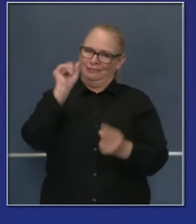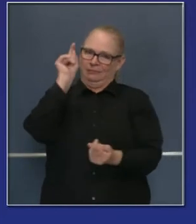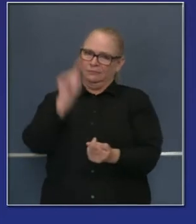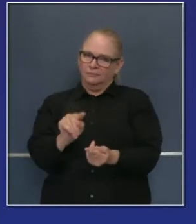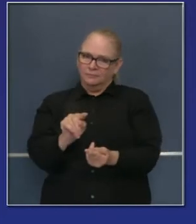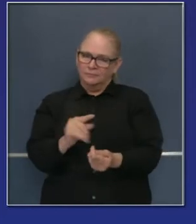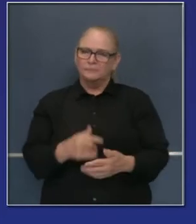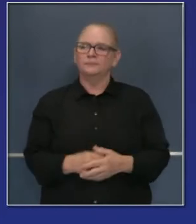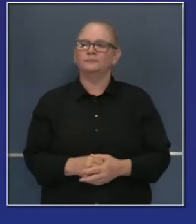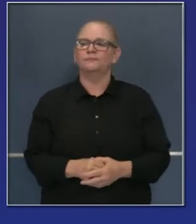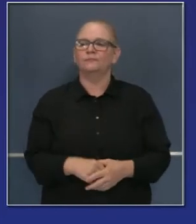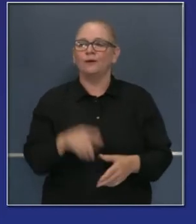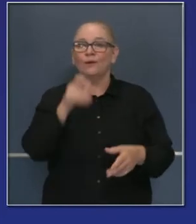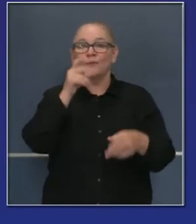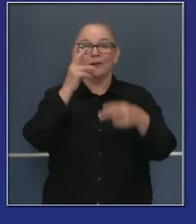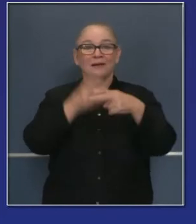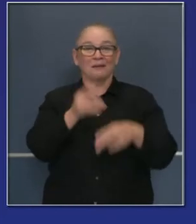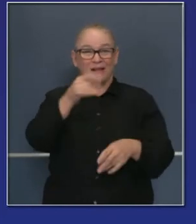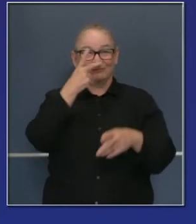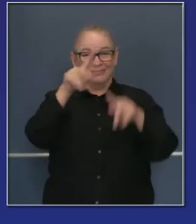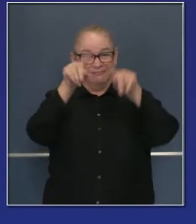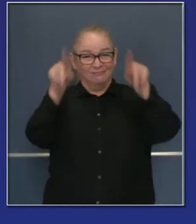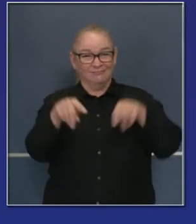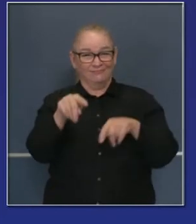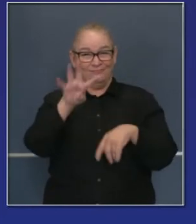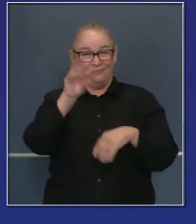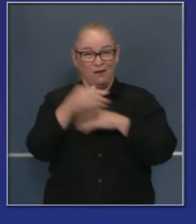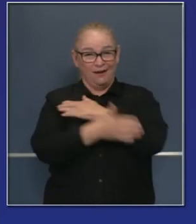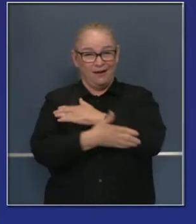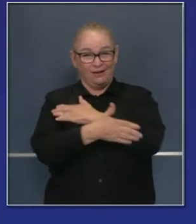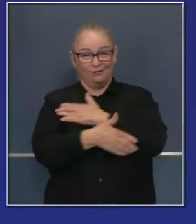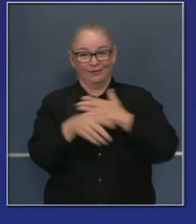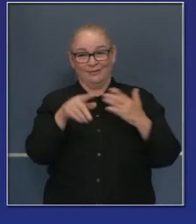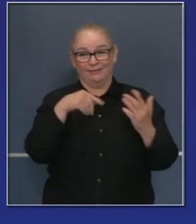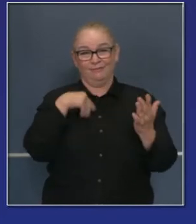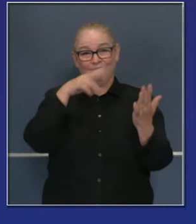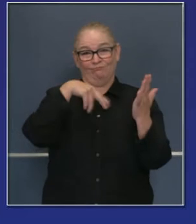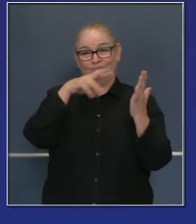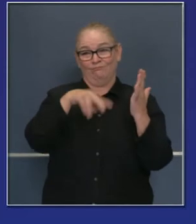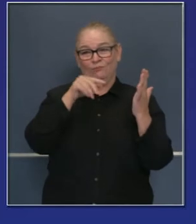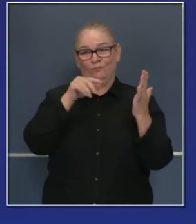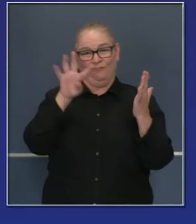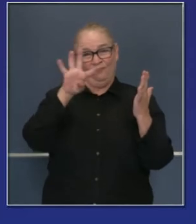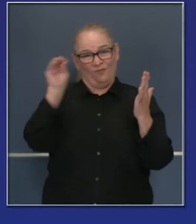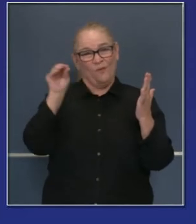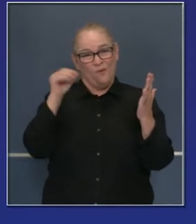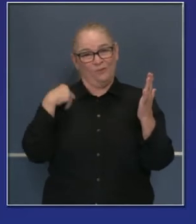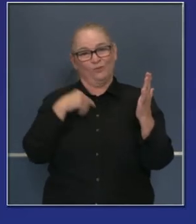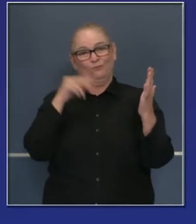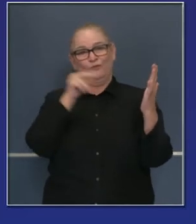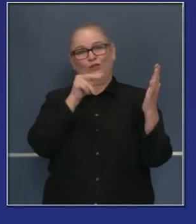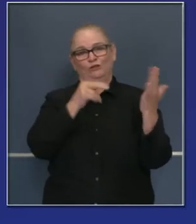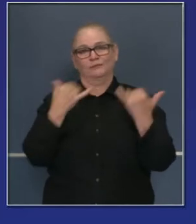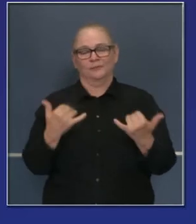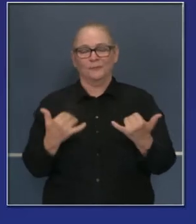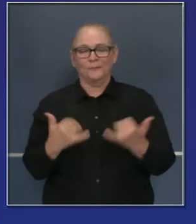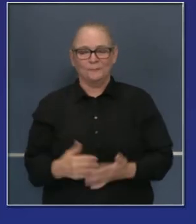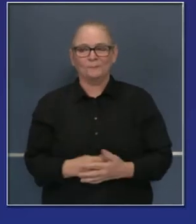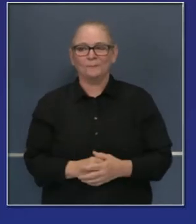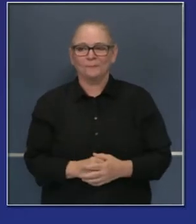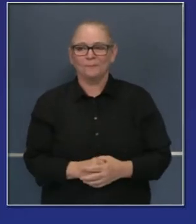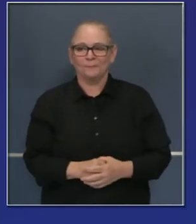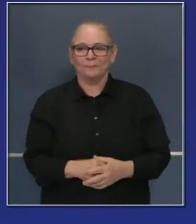condados en la lista de monitoreo. Es una lista muy dinámica. La gente entra y sale de ella. Eran